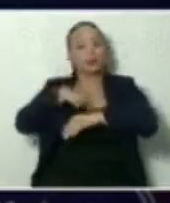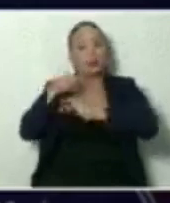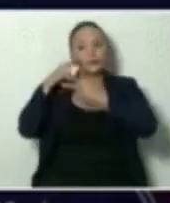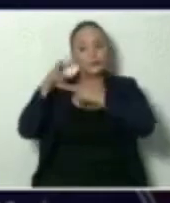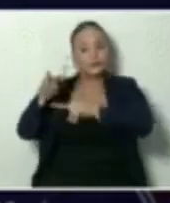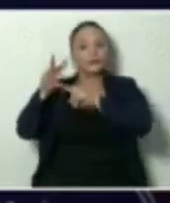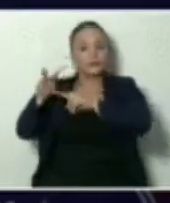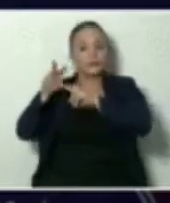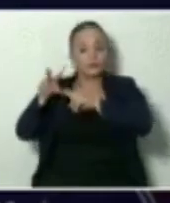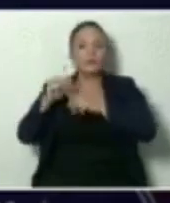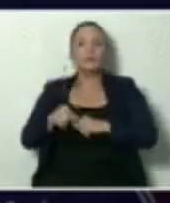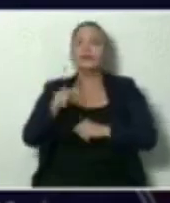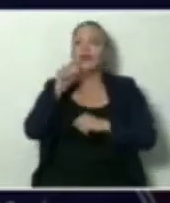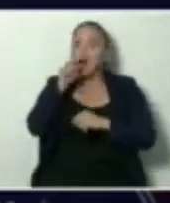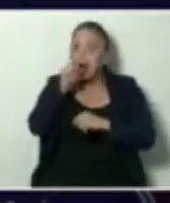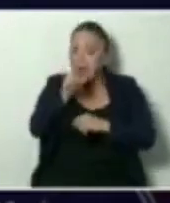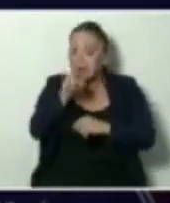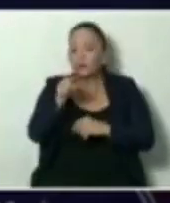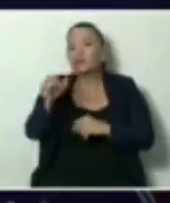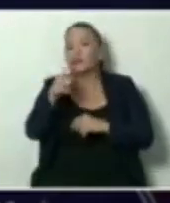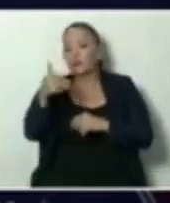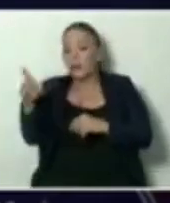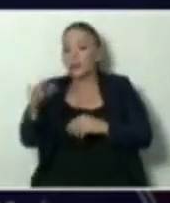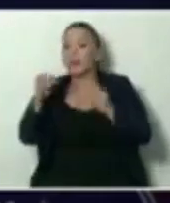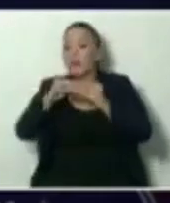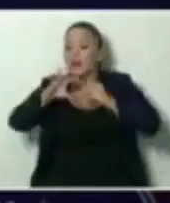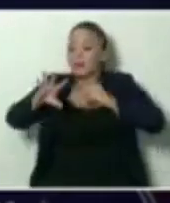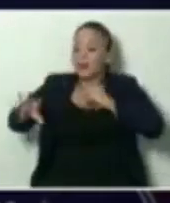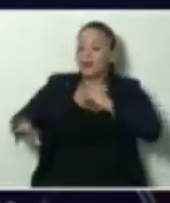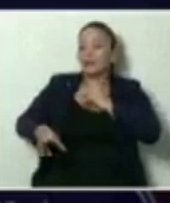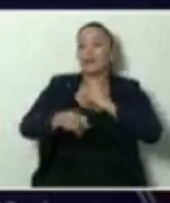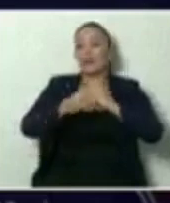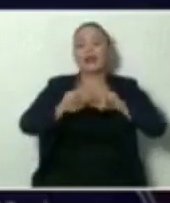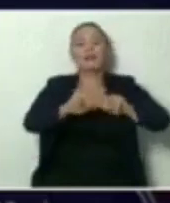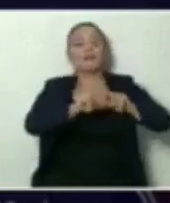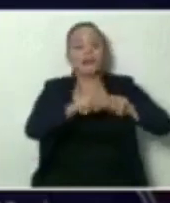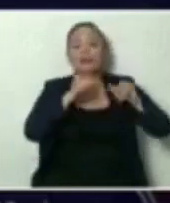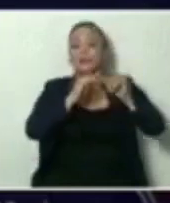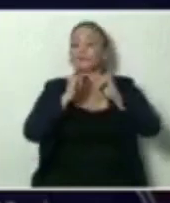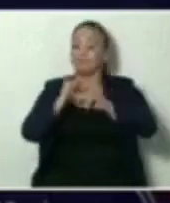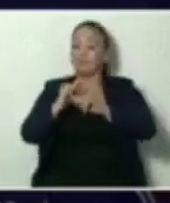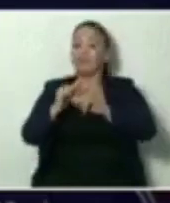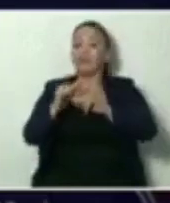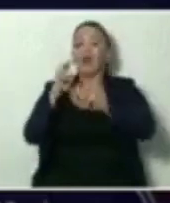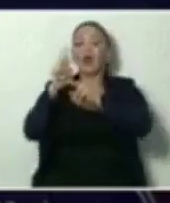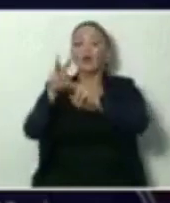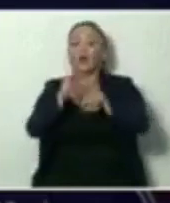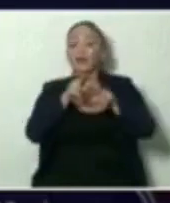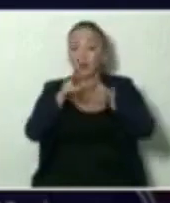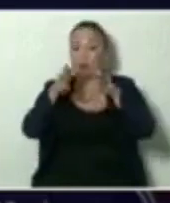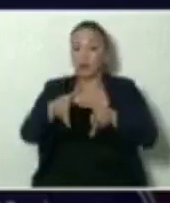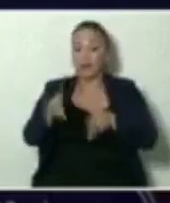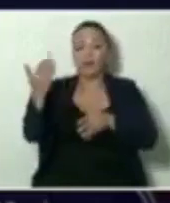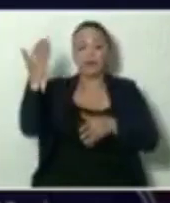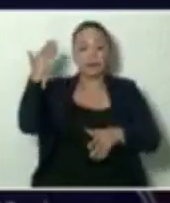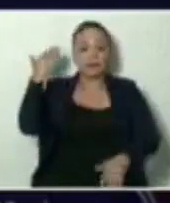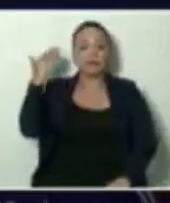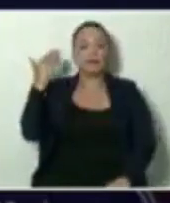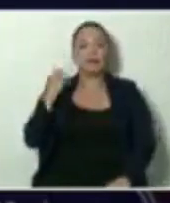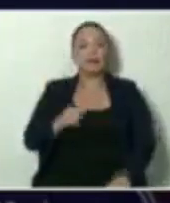y este es otro elemento adicional a los reportes de auditoría que hicieron en el pasado,